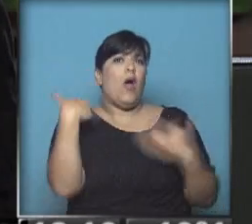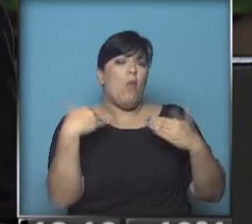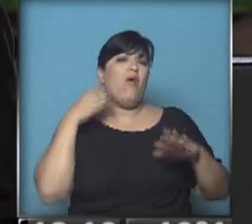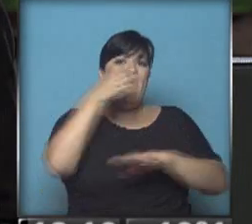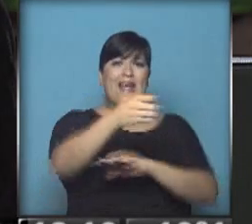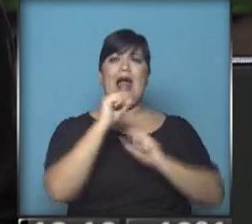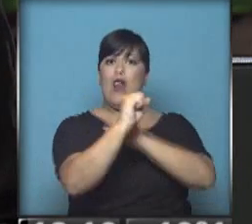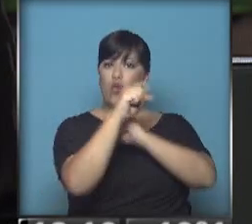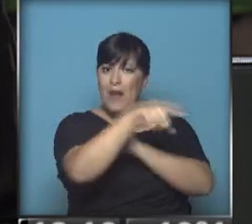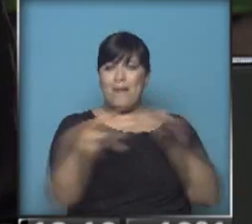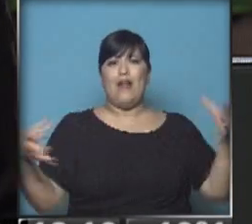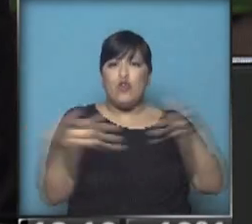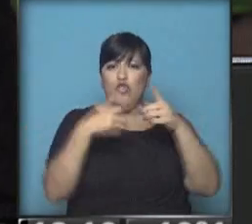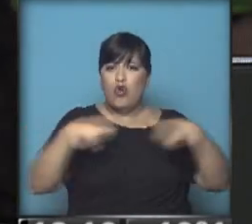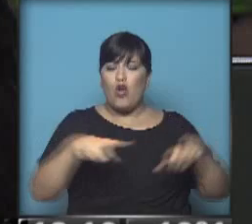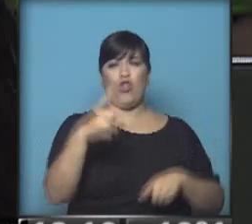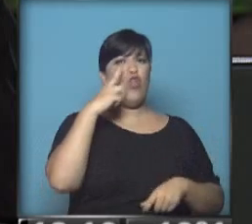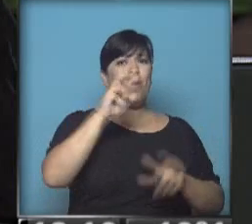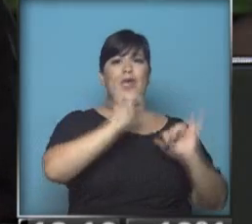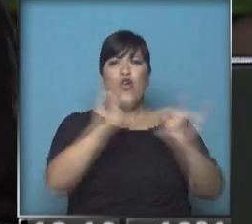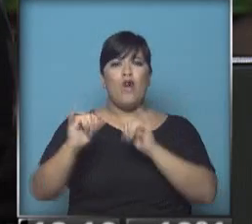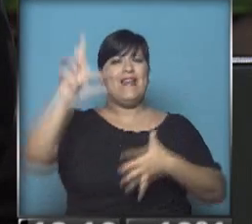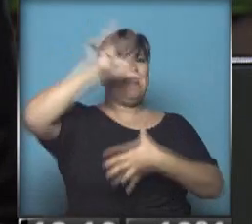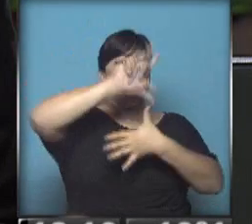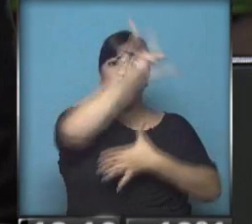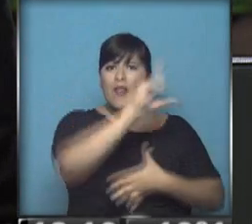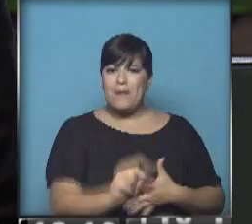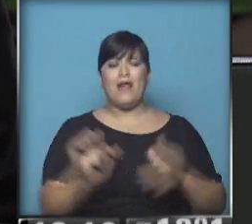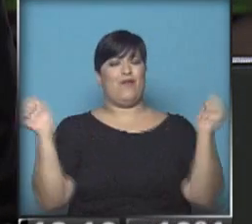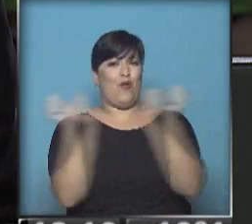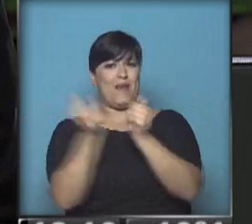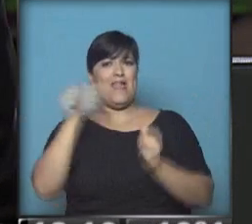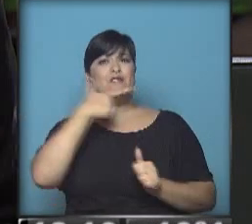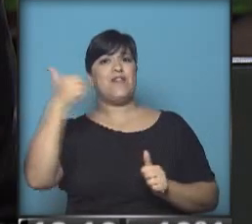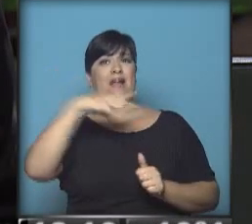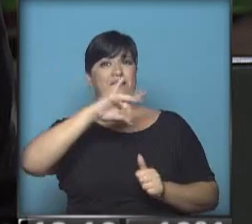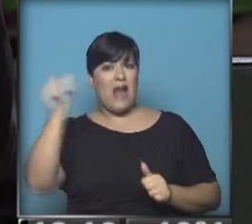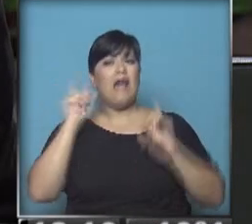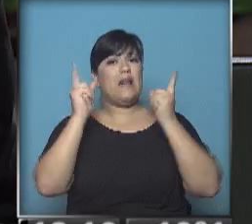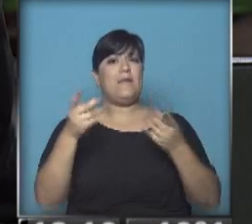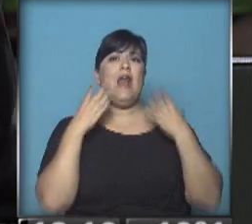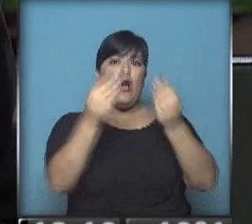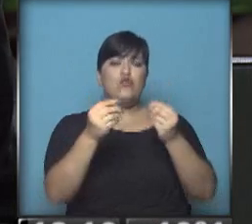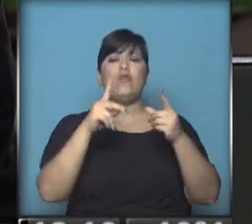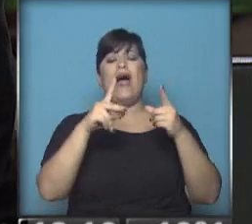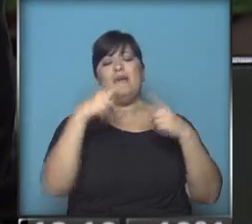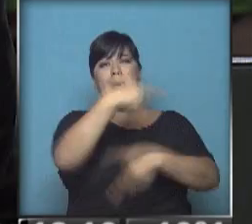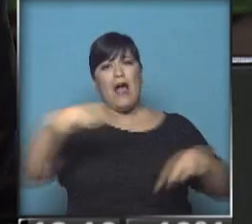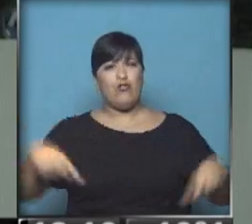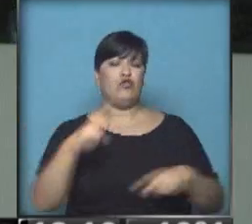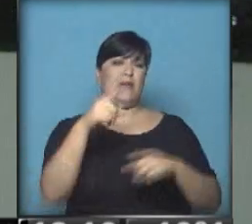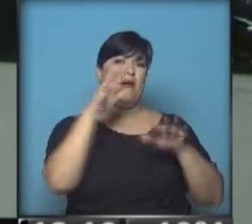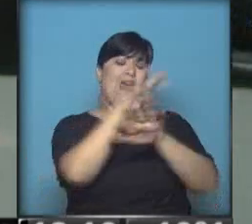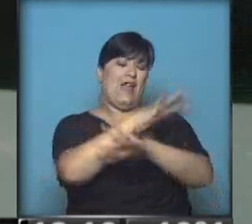a ver este coro de 2.000 jóvenes de toda Latinoamérica, acompañados por Sandra Mianovic, y de paso a ayudar a que tengan instrumentos los chicos que no los pueden comprar.